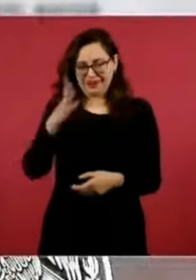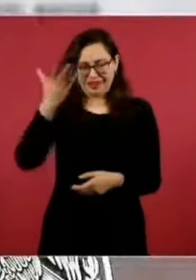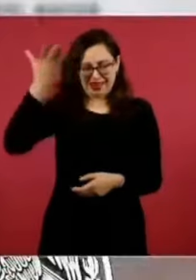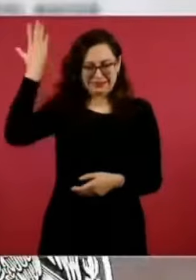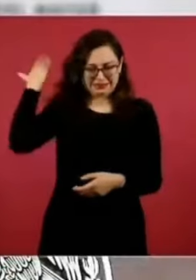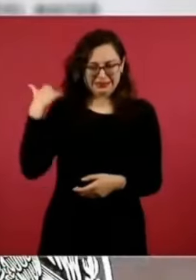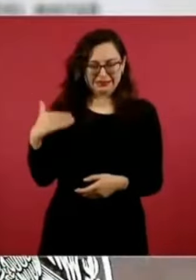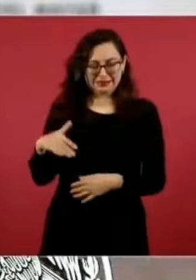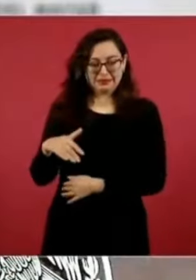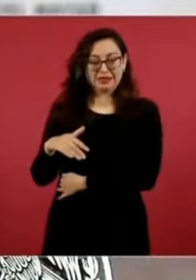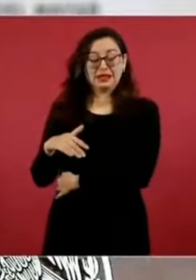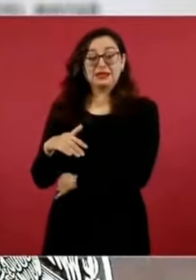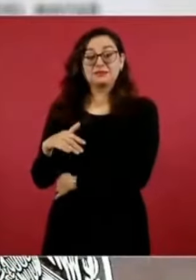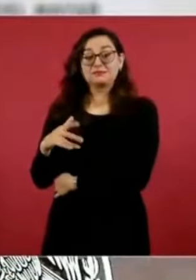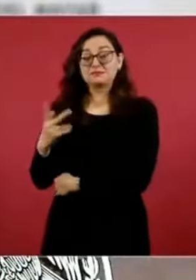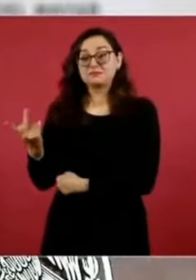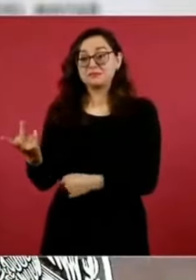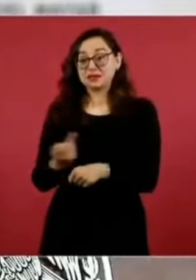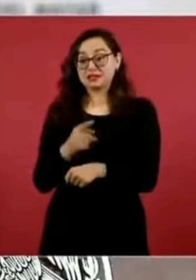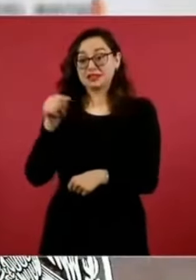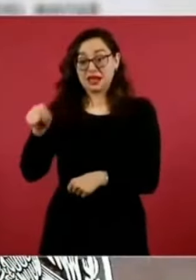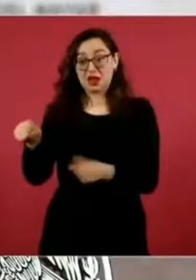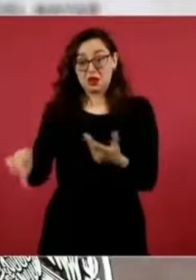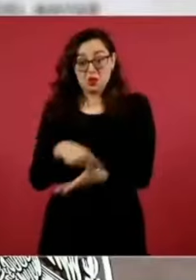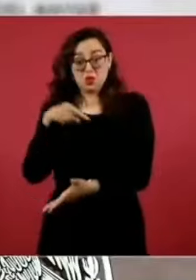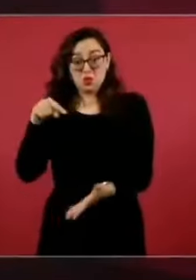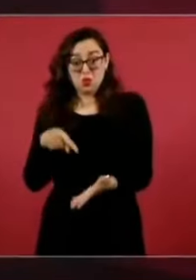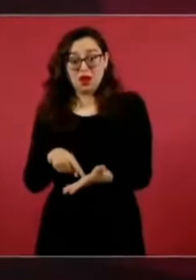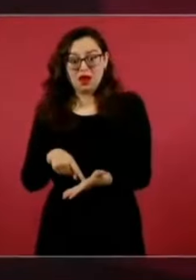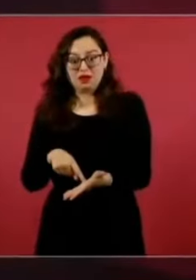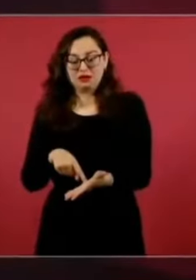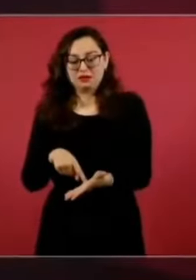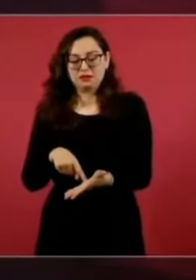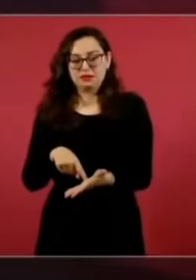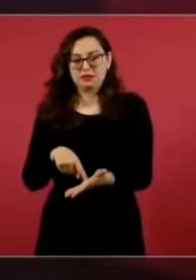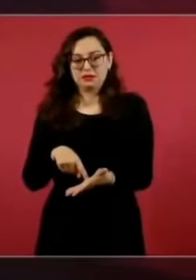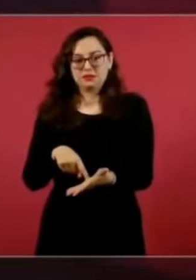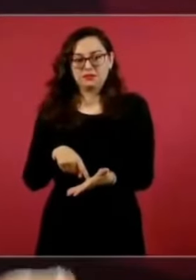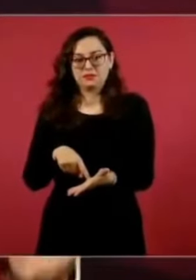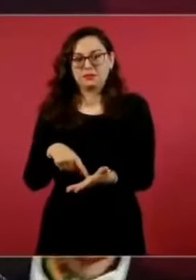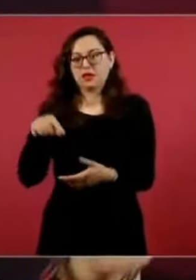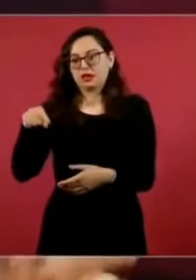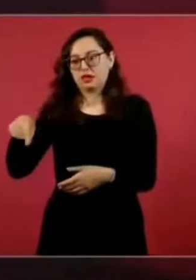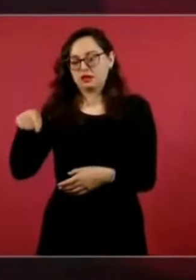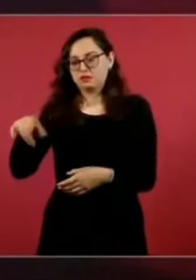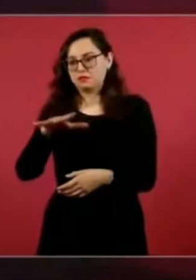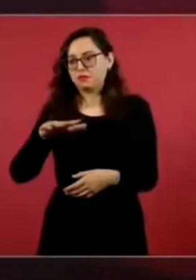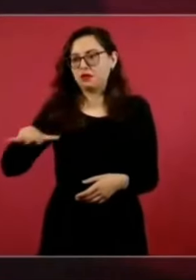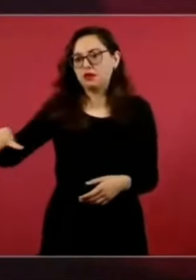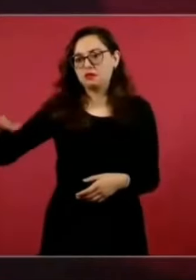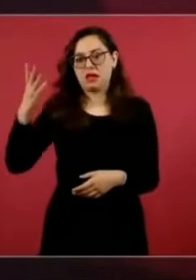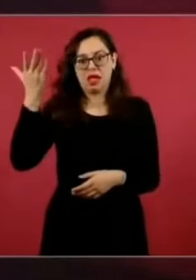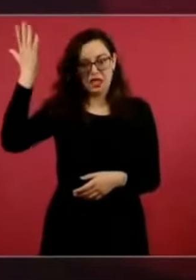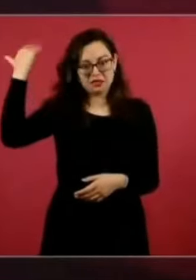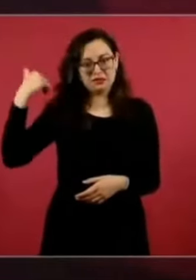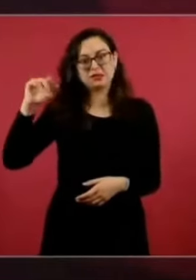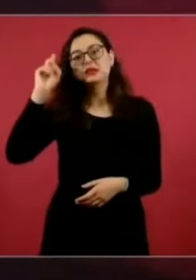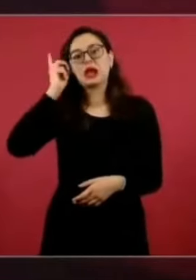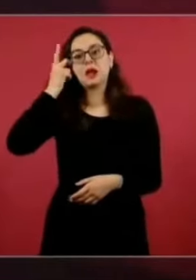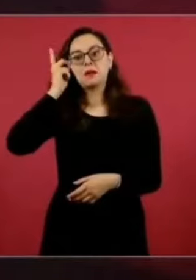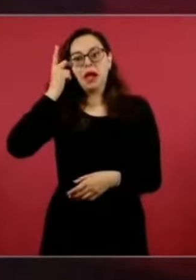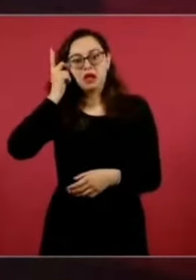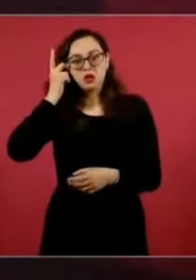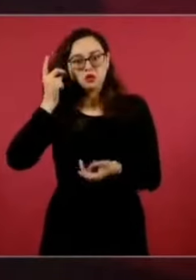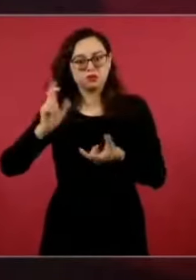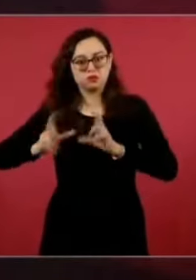lugar además muy especial de Ciudad Juárez, en donde estuvo el algódromo, todo un área muy grande. El